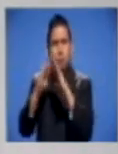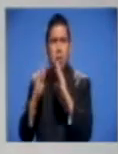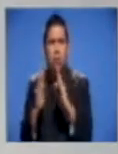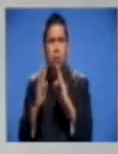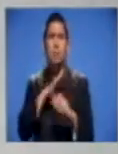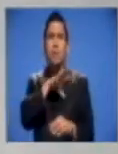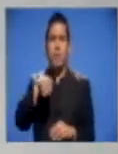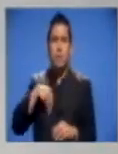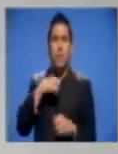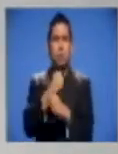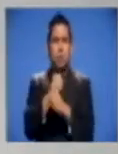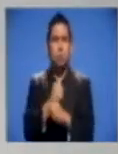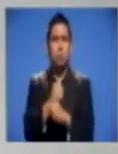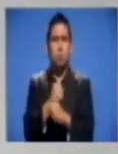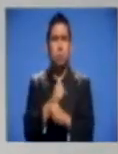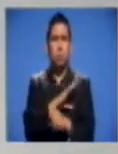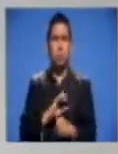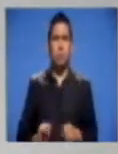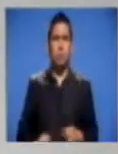familia salvadoreña